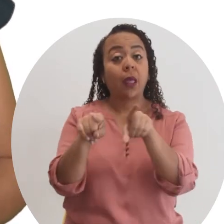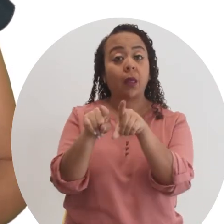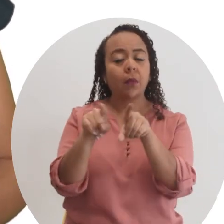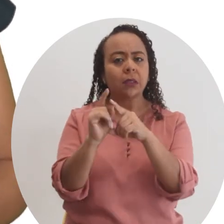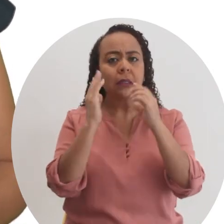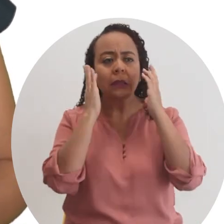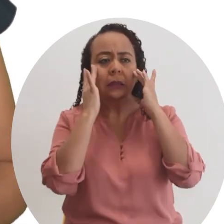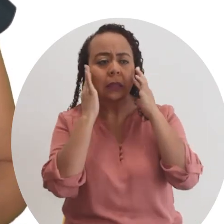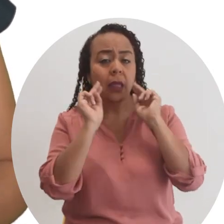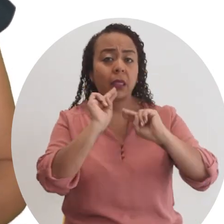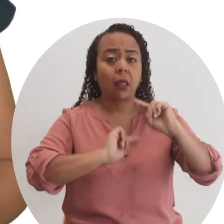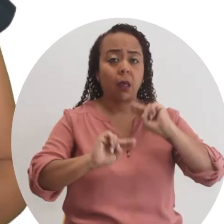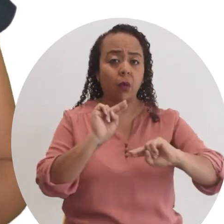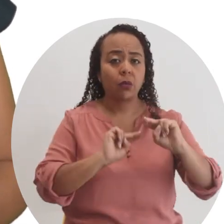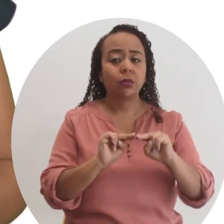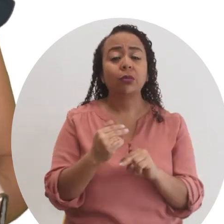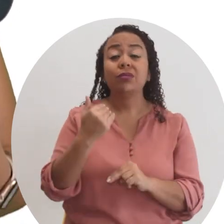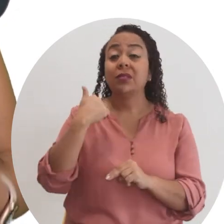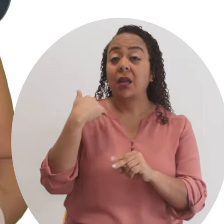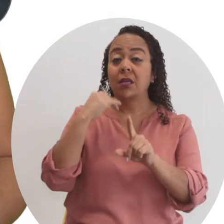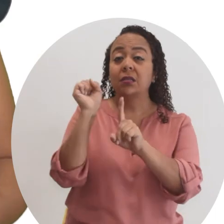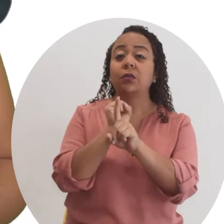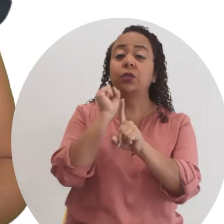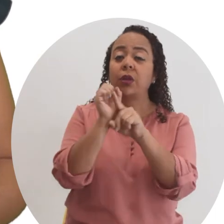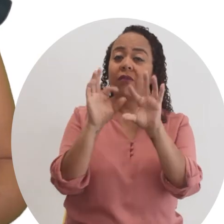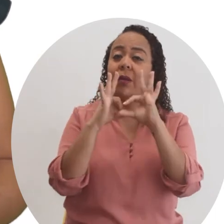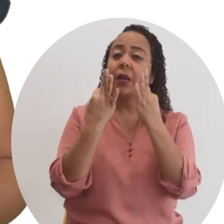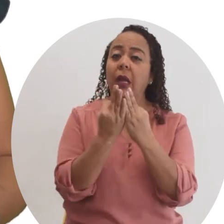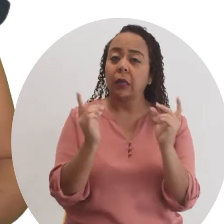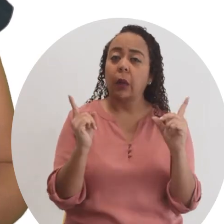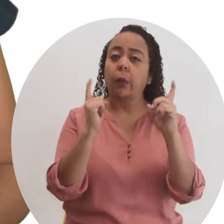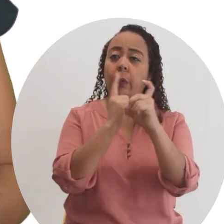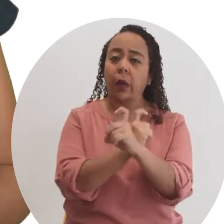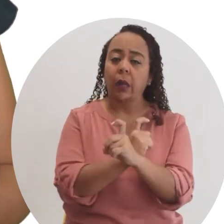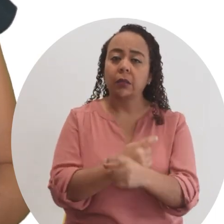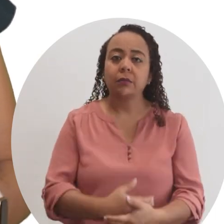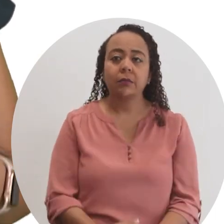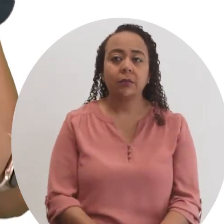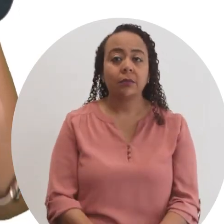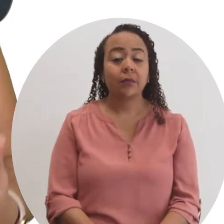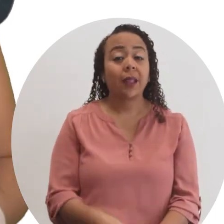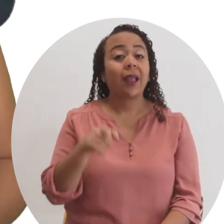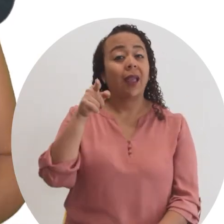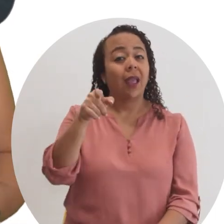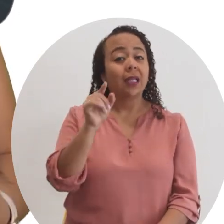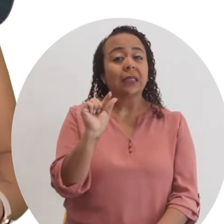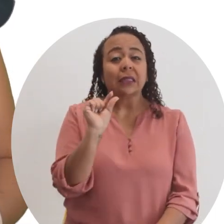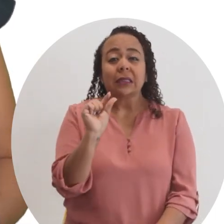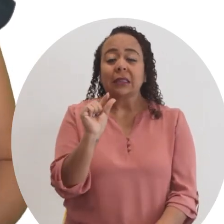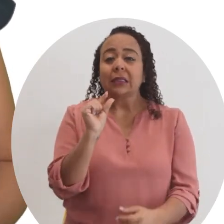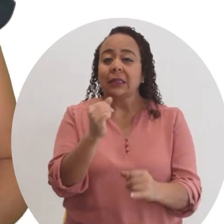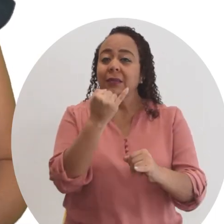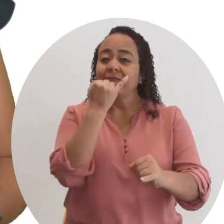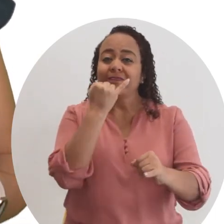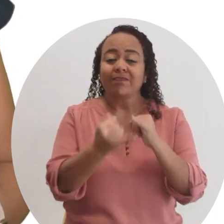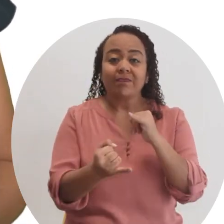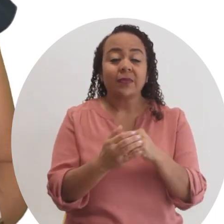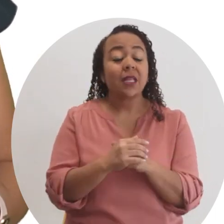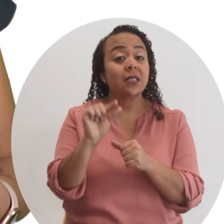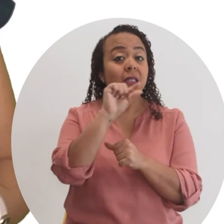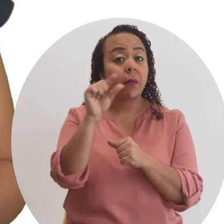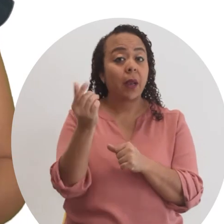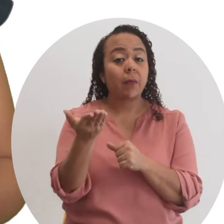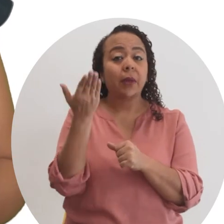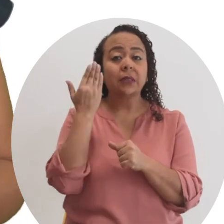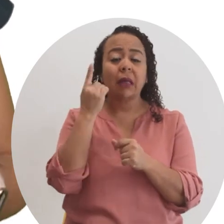y además de las preocupaciones del negocio, está teniendo una situación familiar compleja. Ella se encuentra al borde del colapso. De